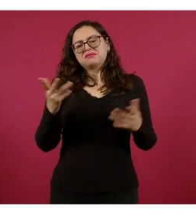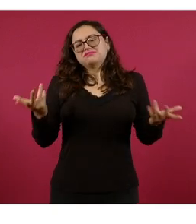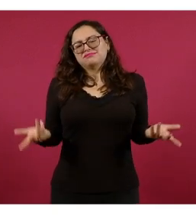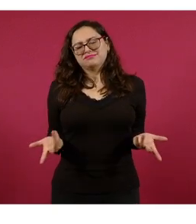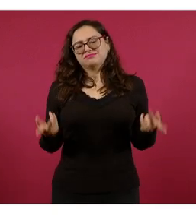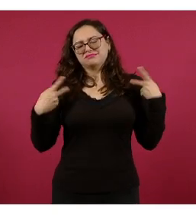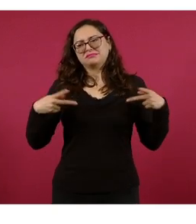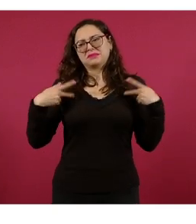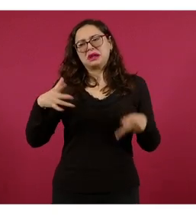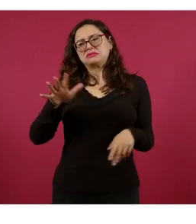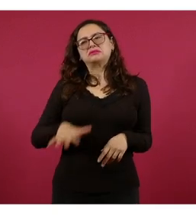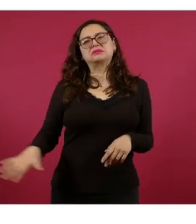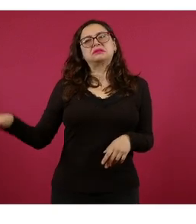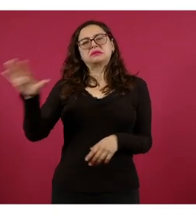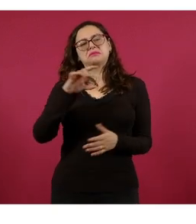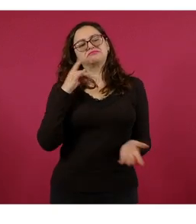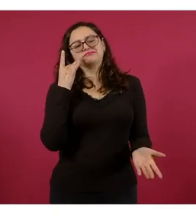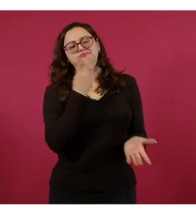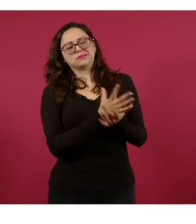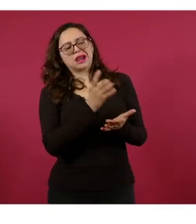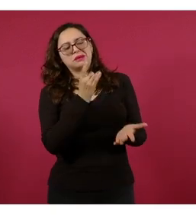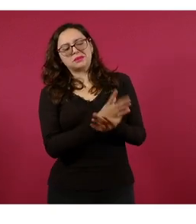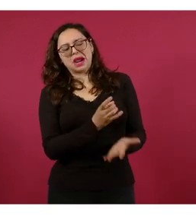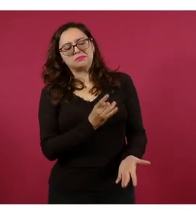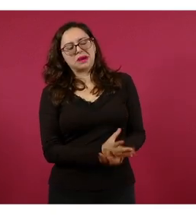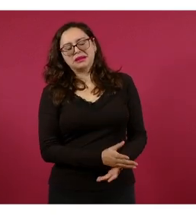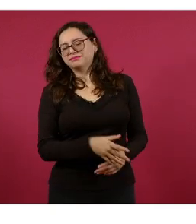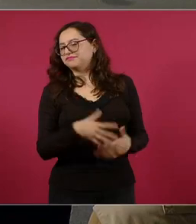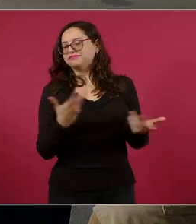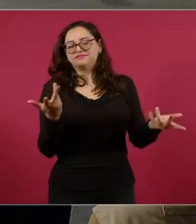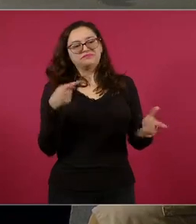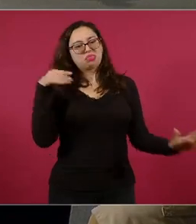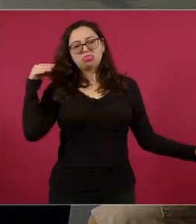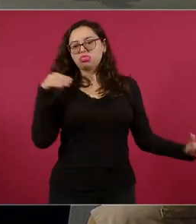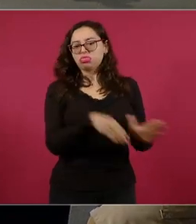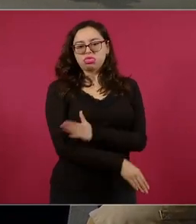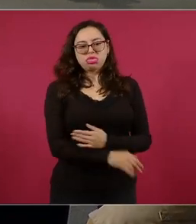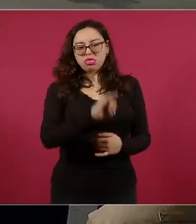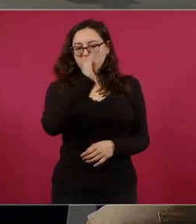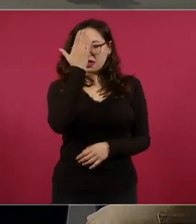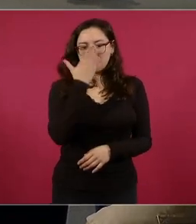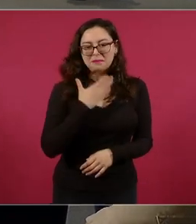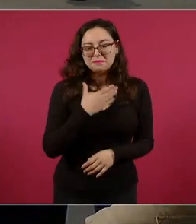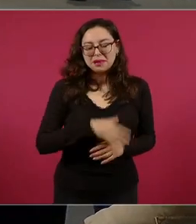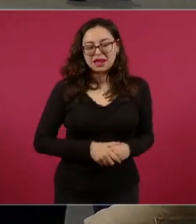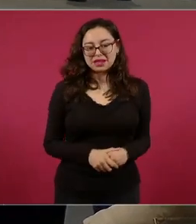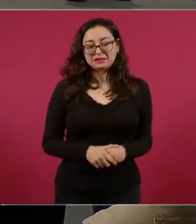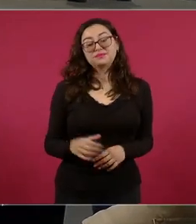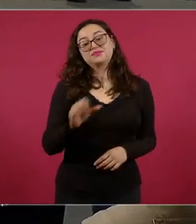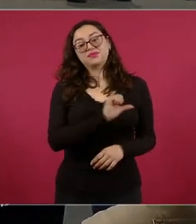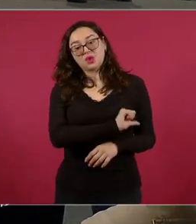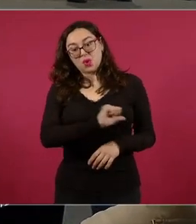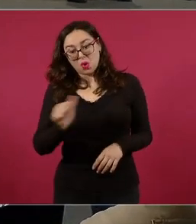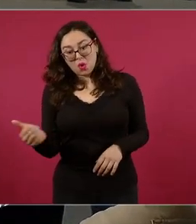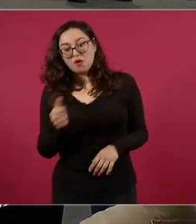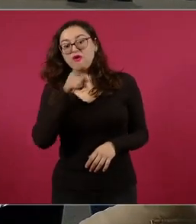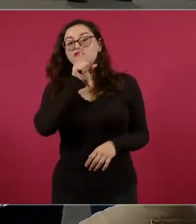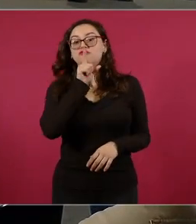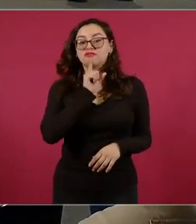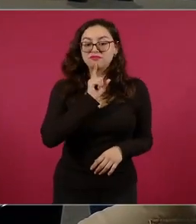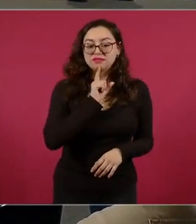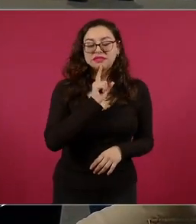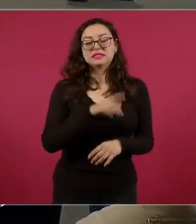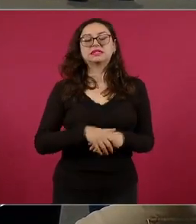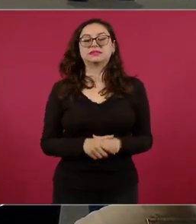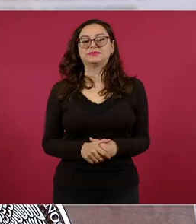detrimento de su reputación. Y les decía yo que traíamos otra mentira contra el